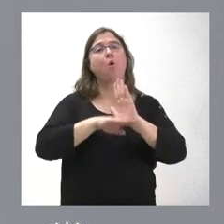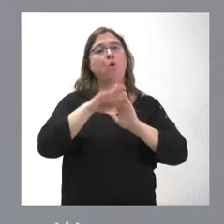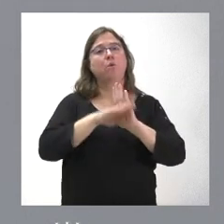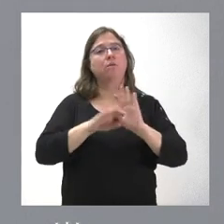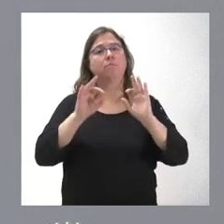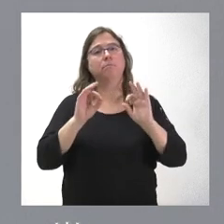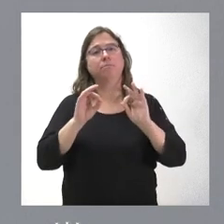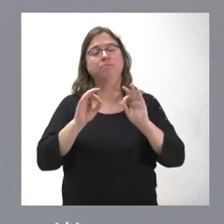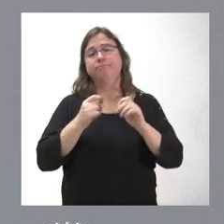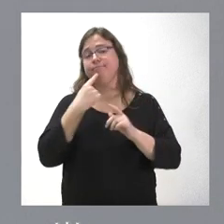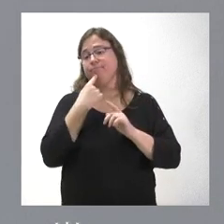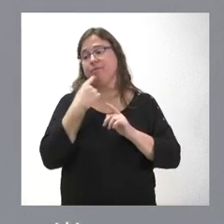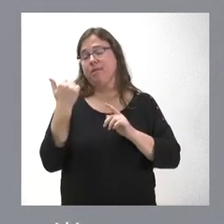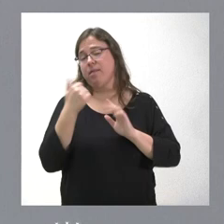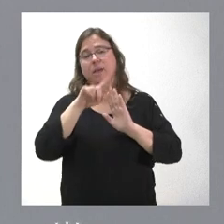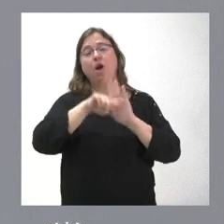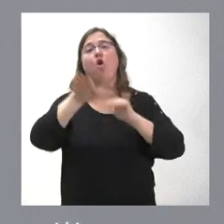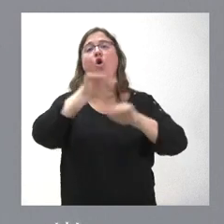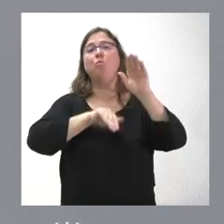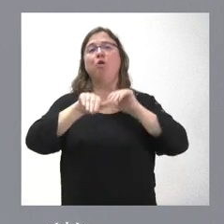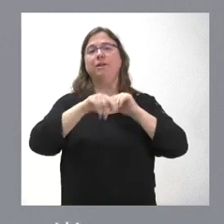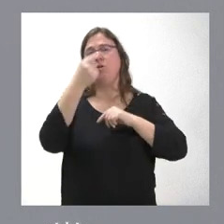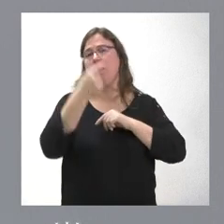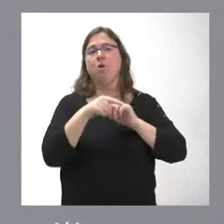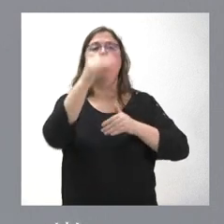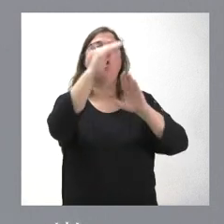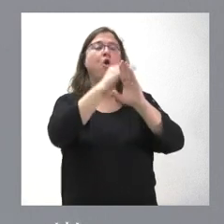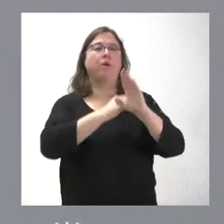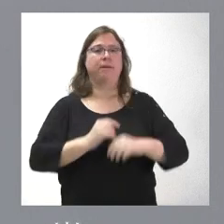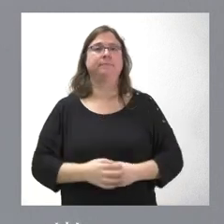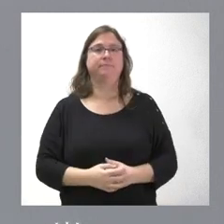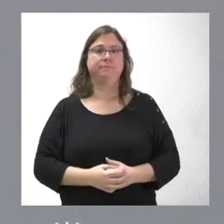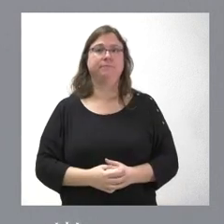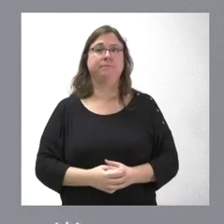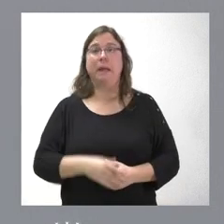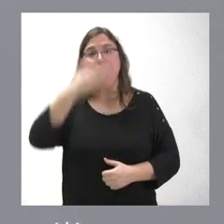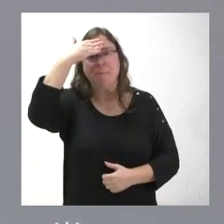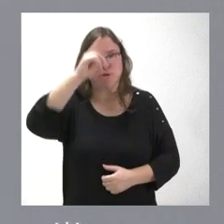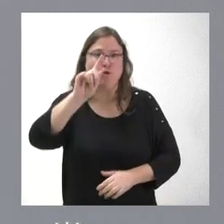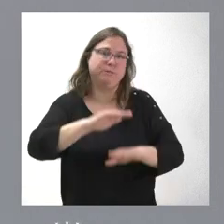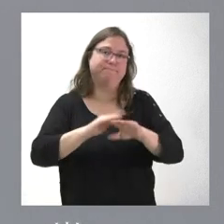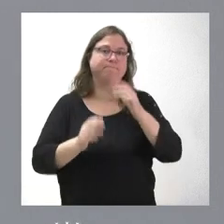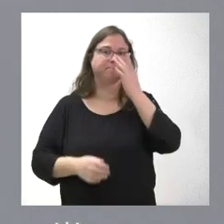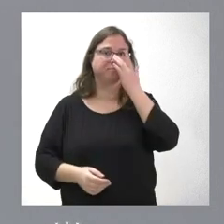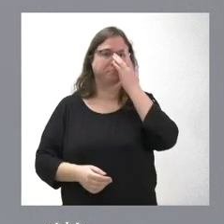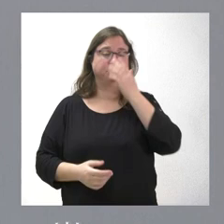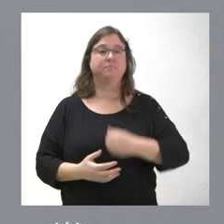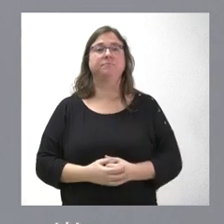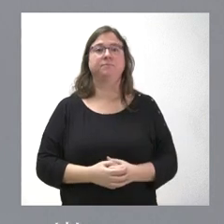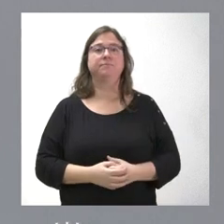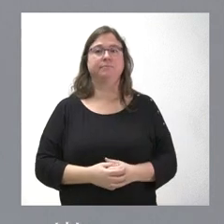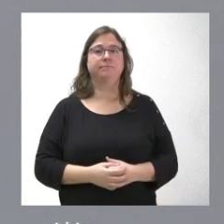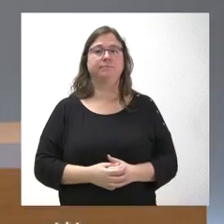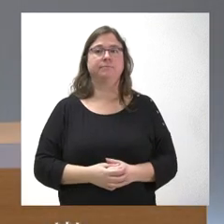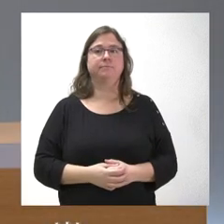lógicamente, bien establecido en la obvia convocatoria para cada uno de los casos. No me lo sé de memoria. En cualquier caso, va a ser